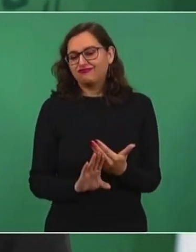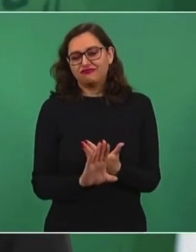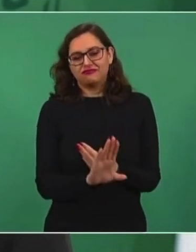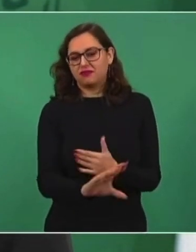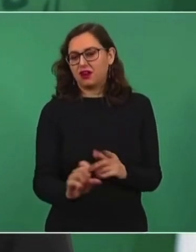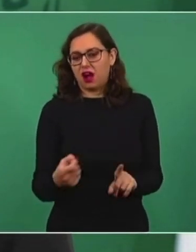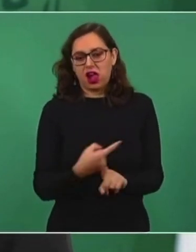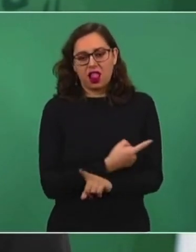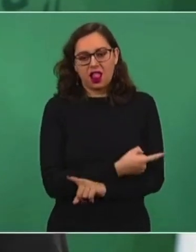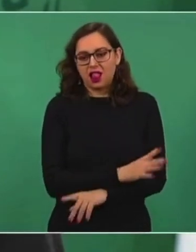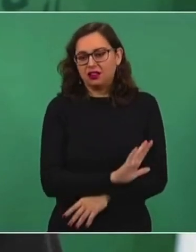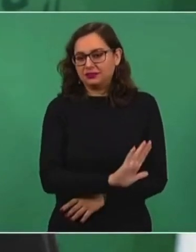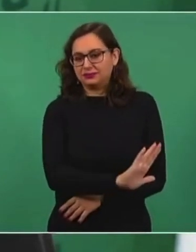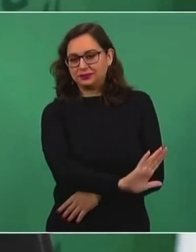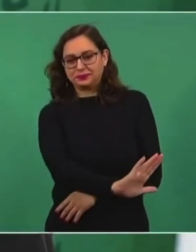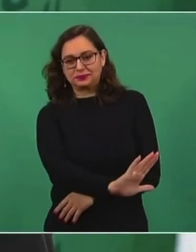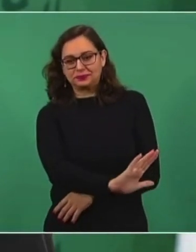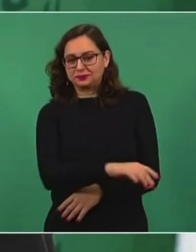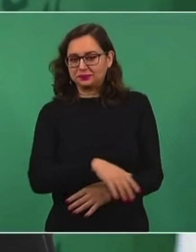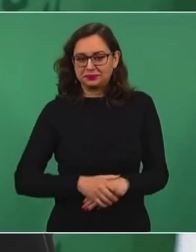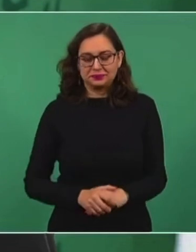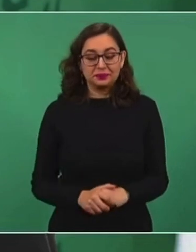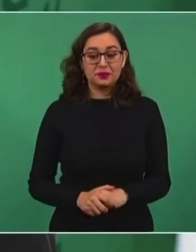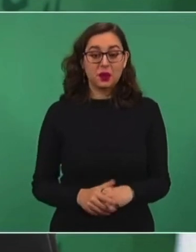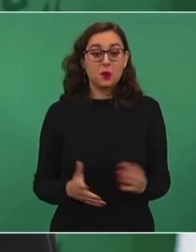lo que quisieran